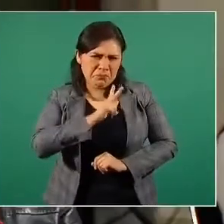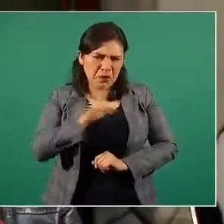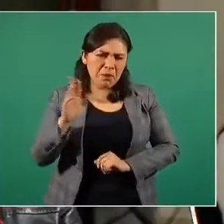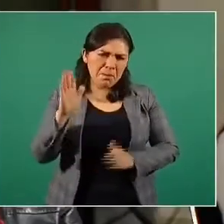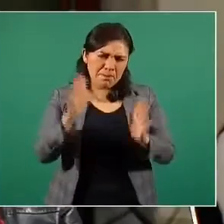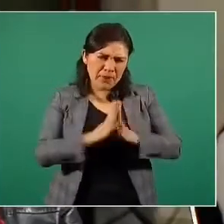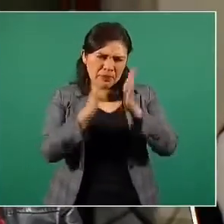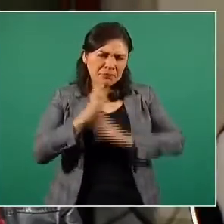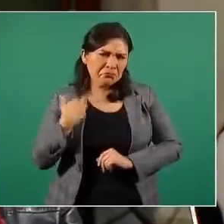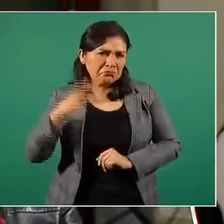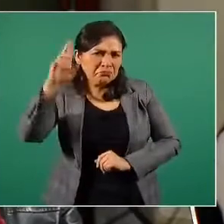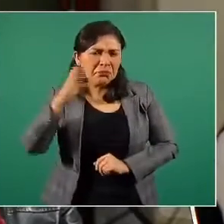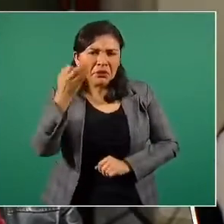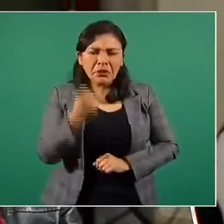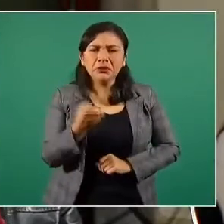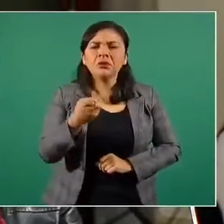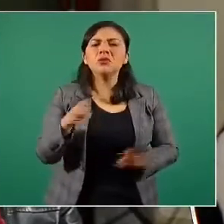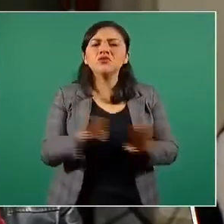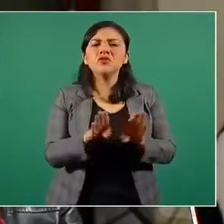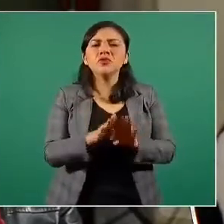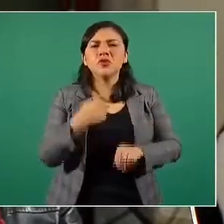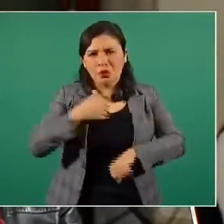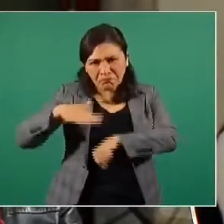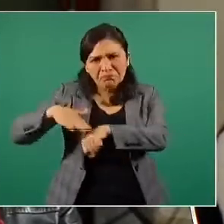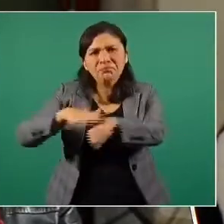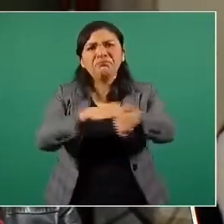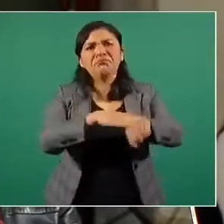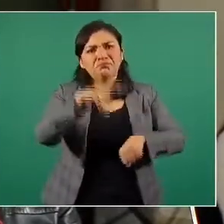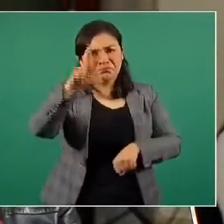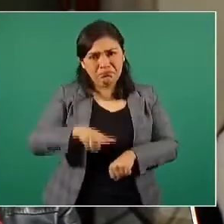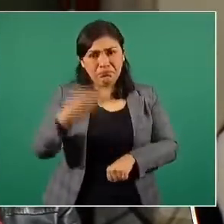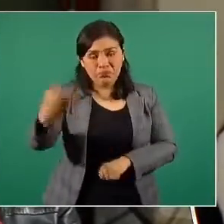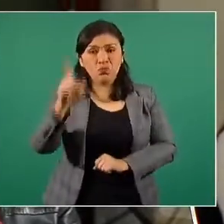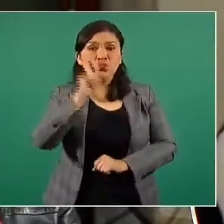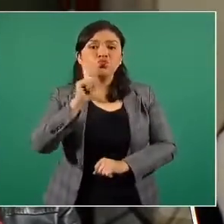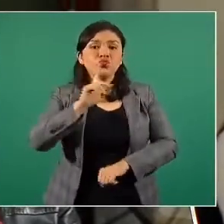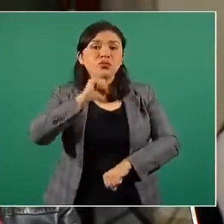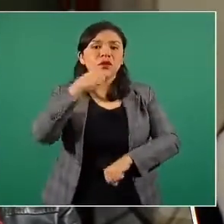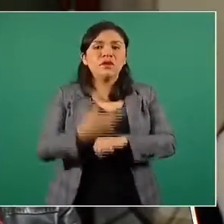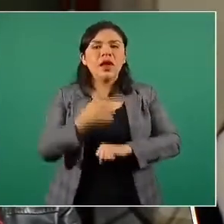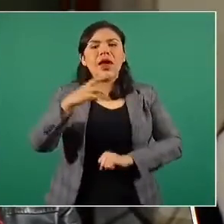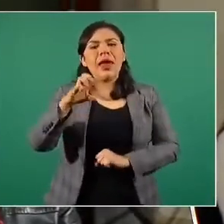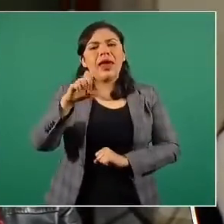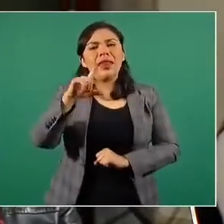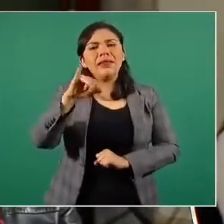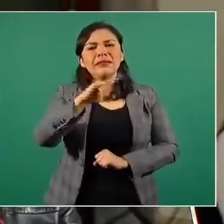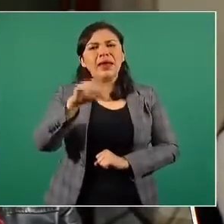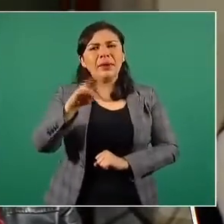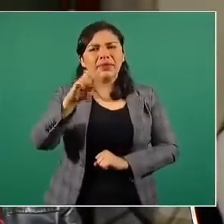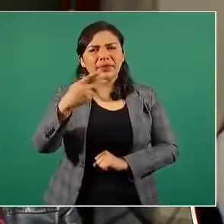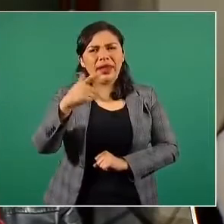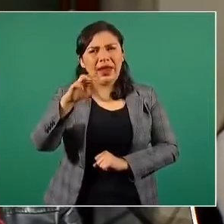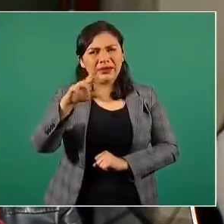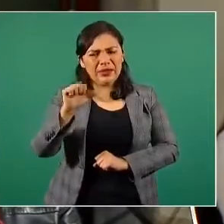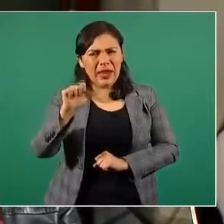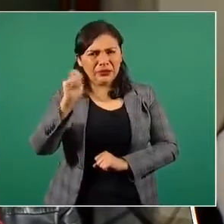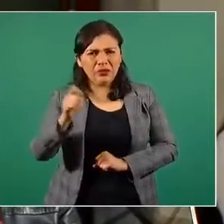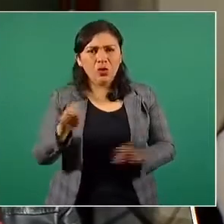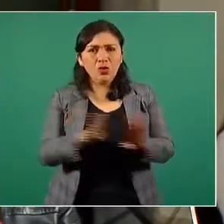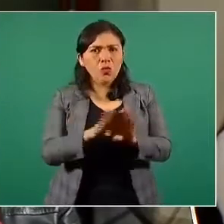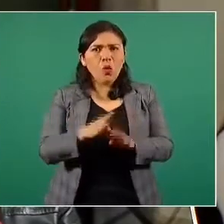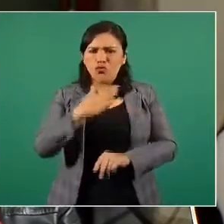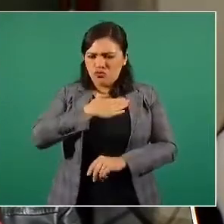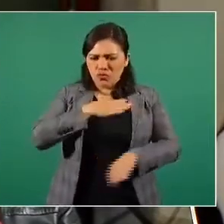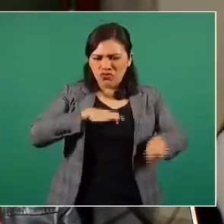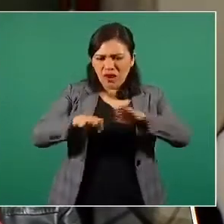convocando a la señora Elizabeth García Vilchis a que tal como lo hacemos los